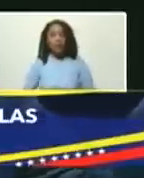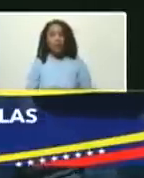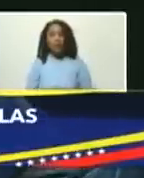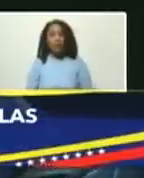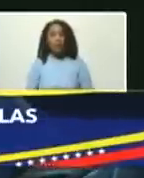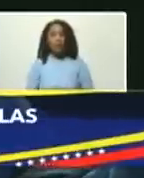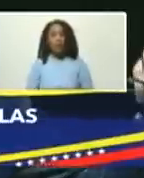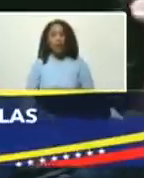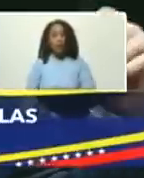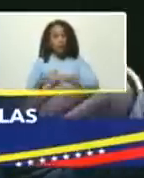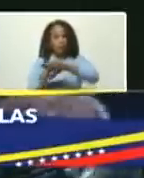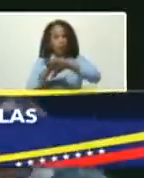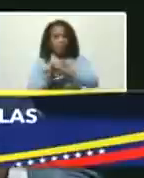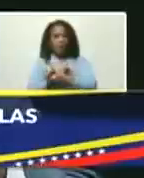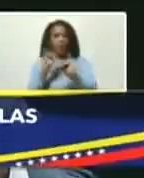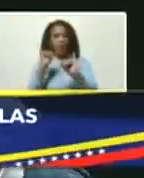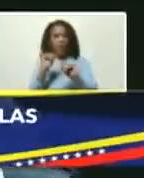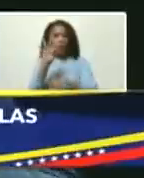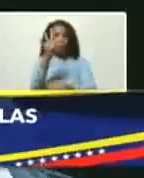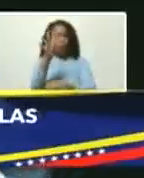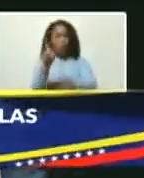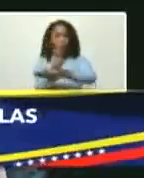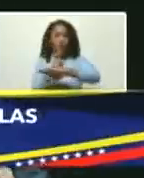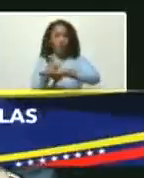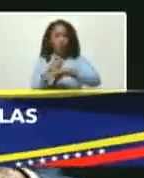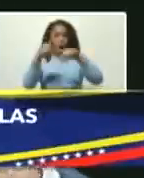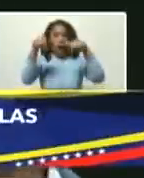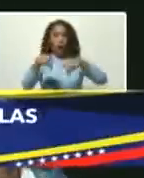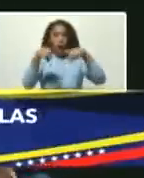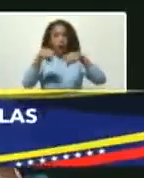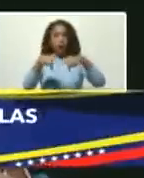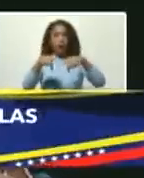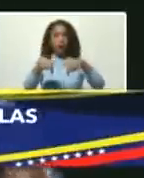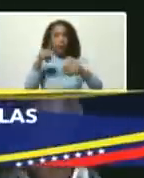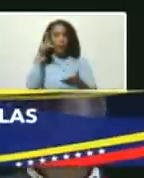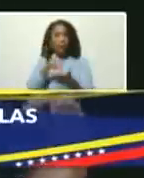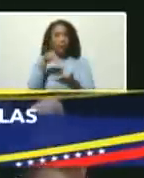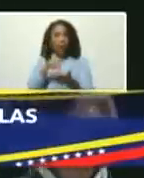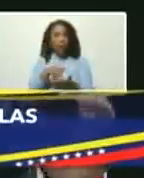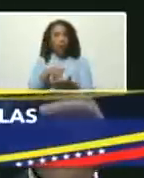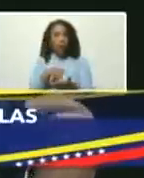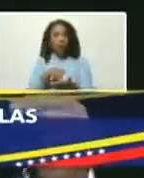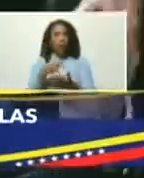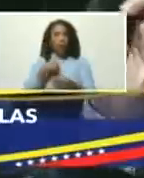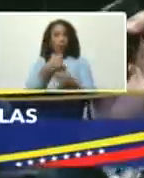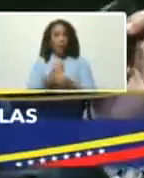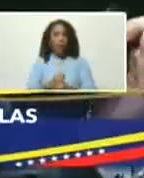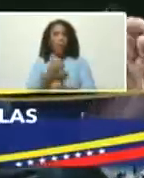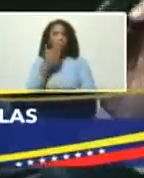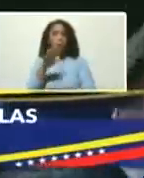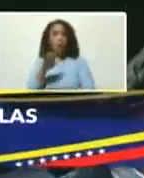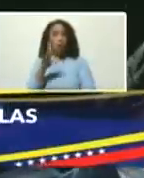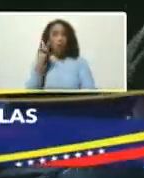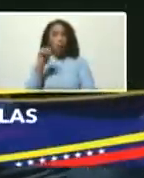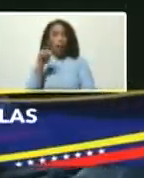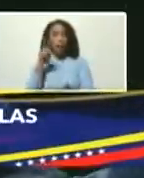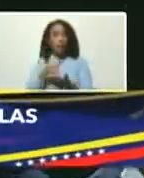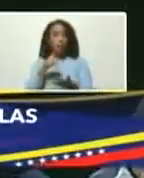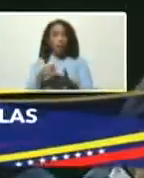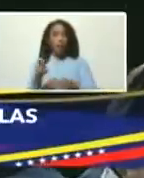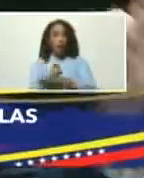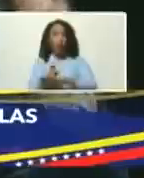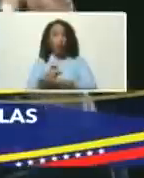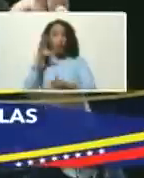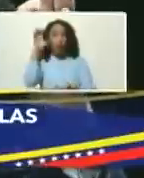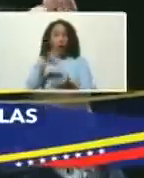la parte final, a cuatro gobernadores que están aquí participando. Espero que pronto también incorpore a la gobernadora de